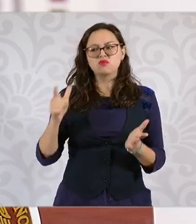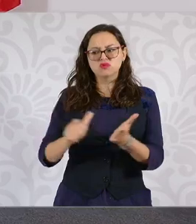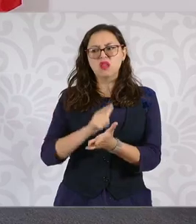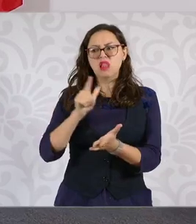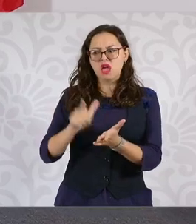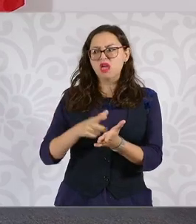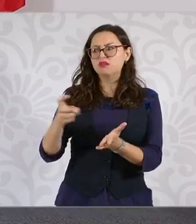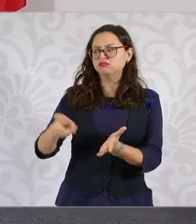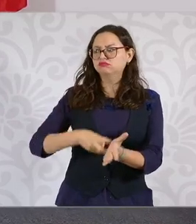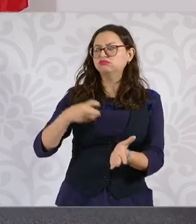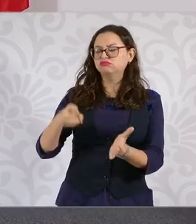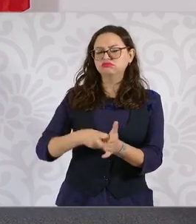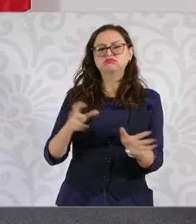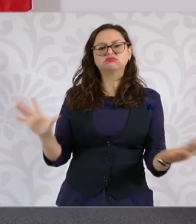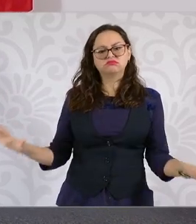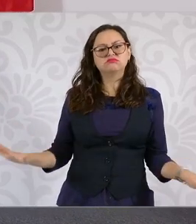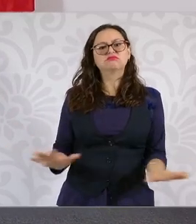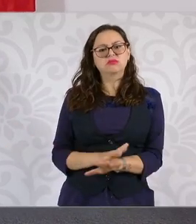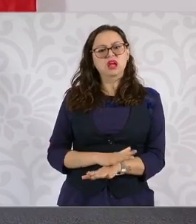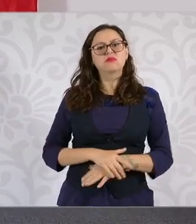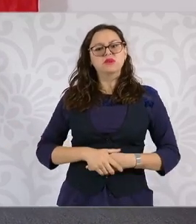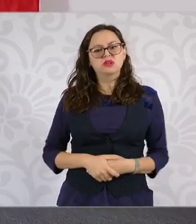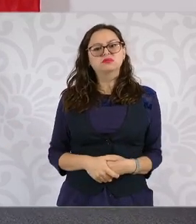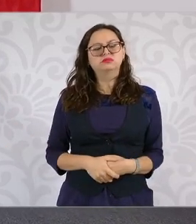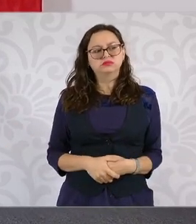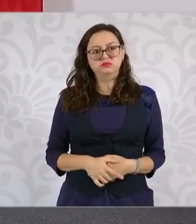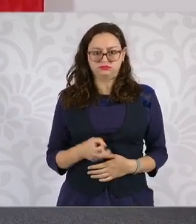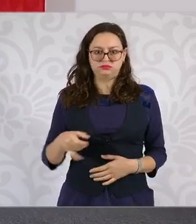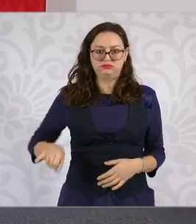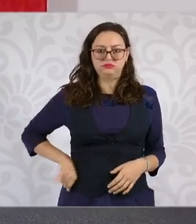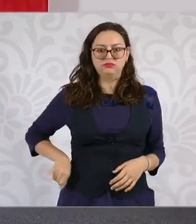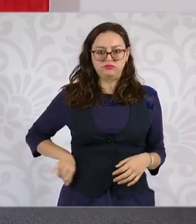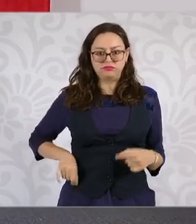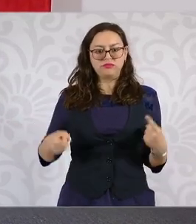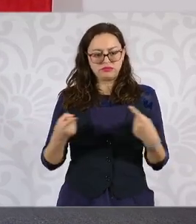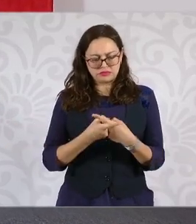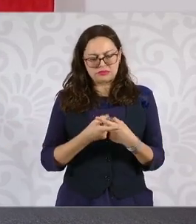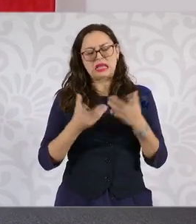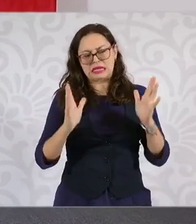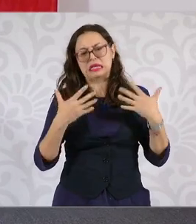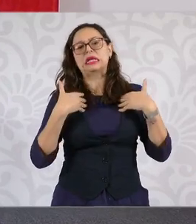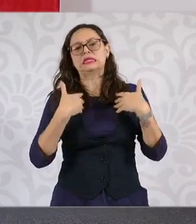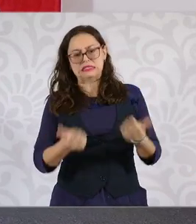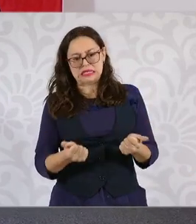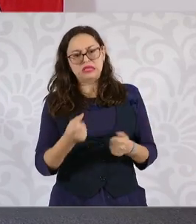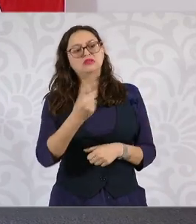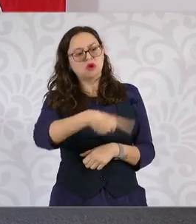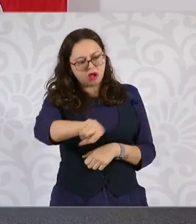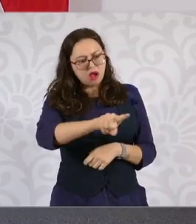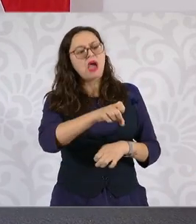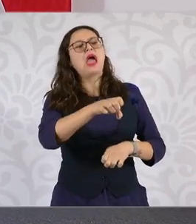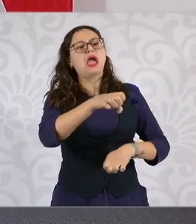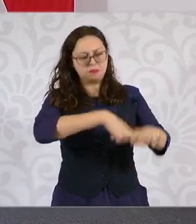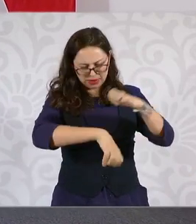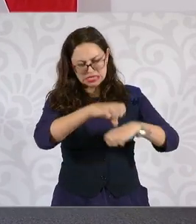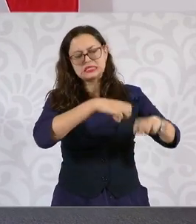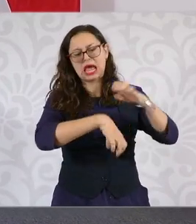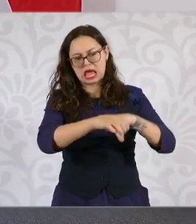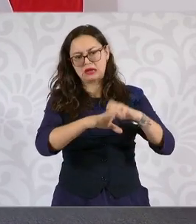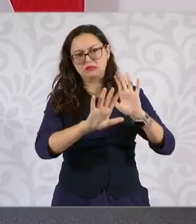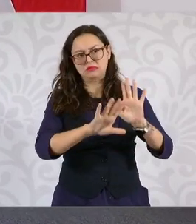no se puede tomar como un conflicto de interés. Pueden ser empresarios, empresarias y que tengan contratos con privados,